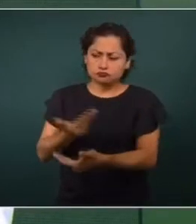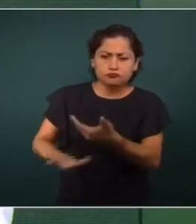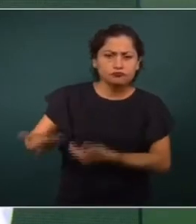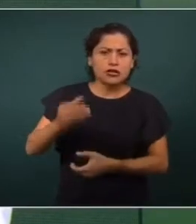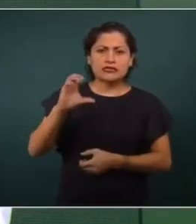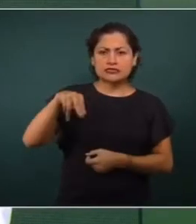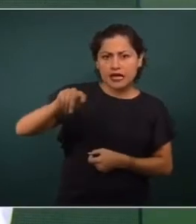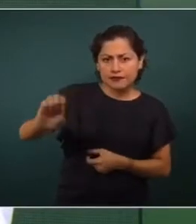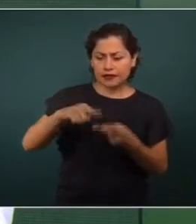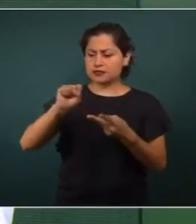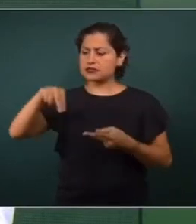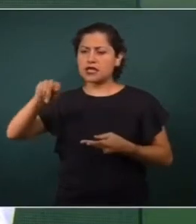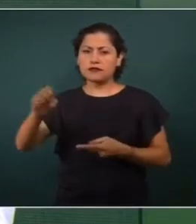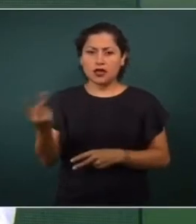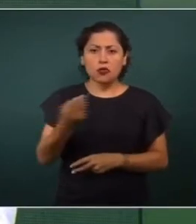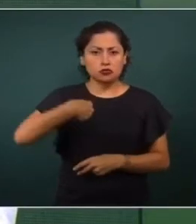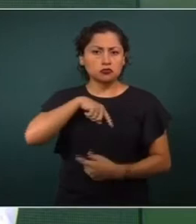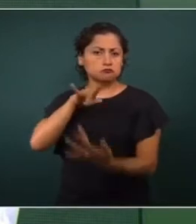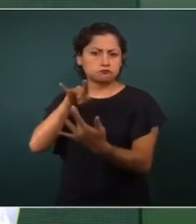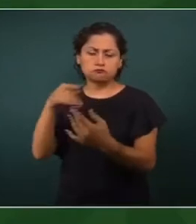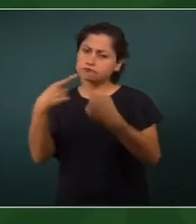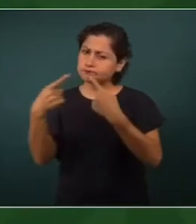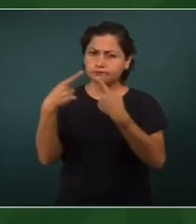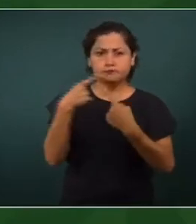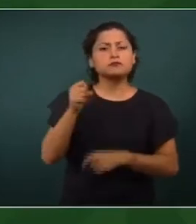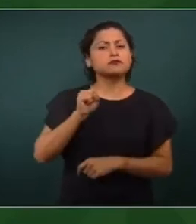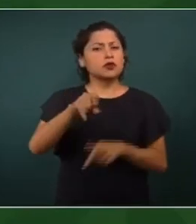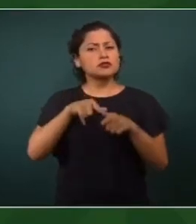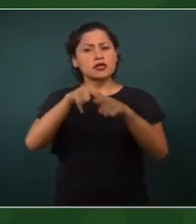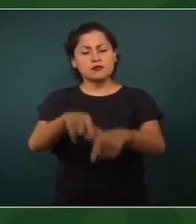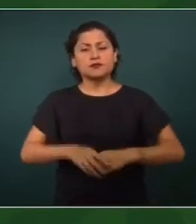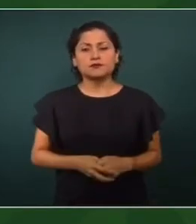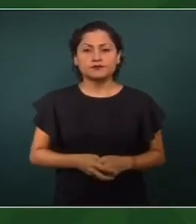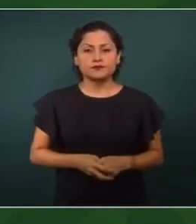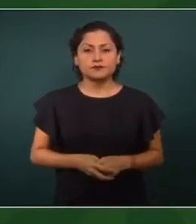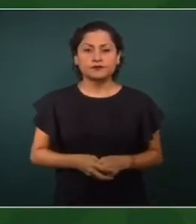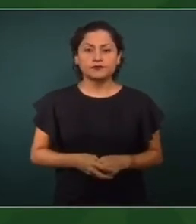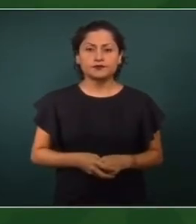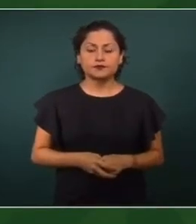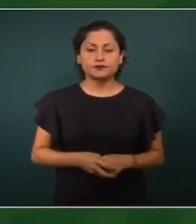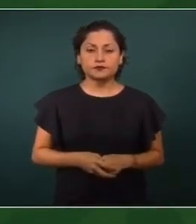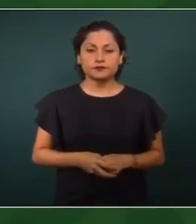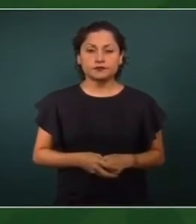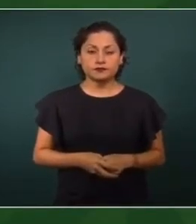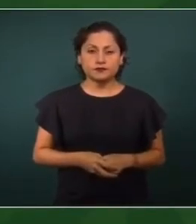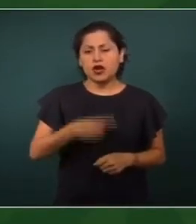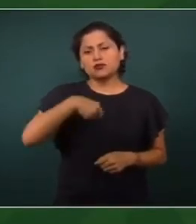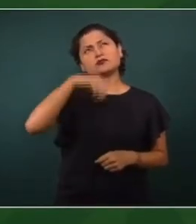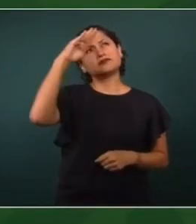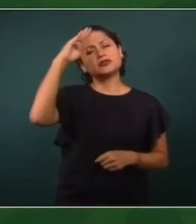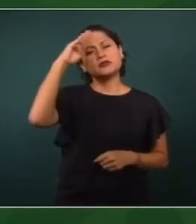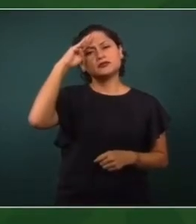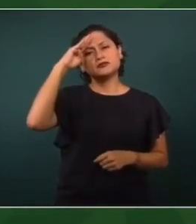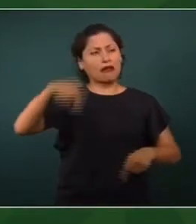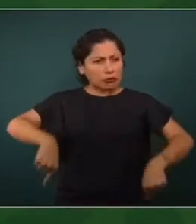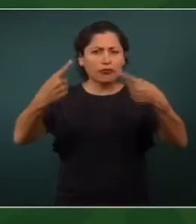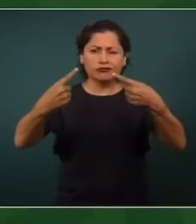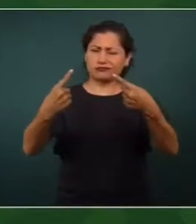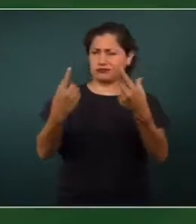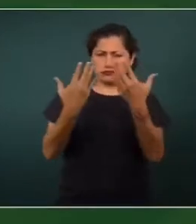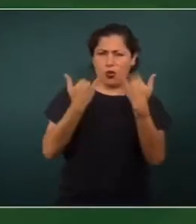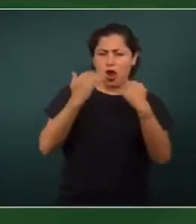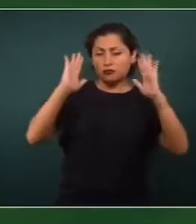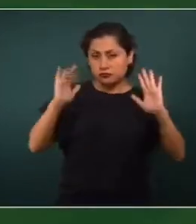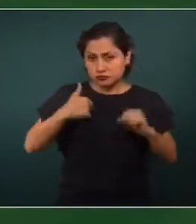CENTE. Y está abierto el diálogo y no pensamos que vaya a haber confrontación. Estamos